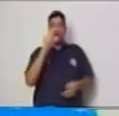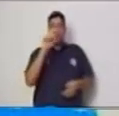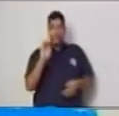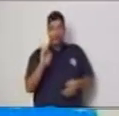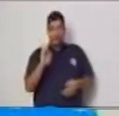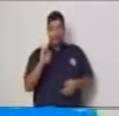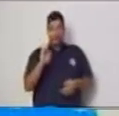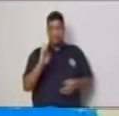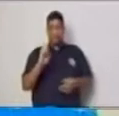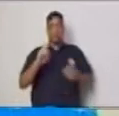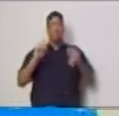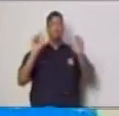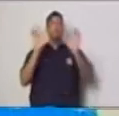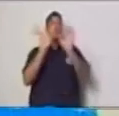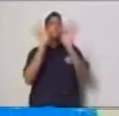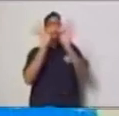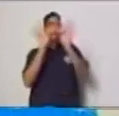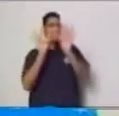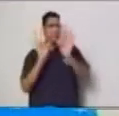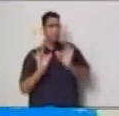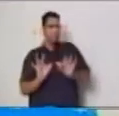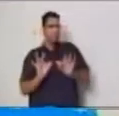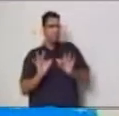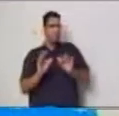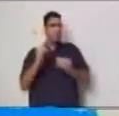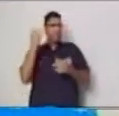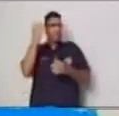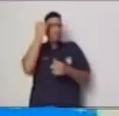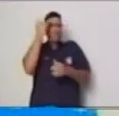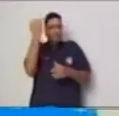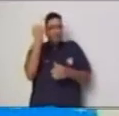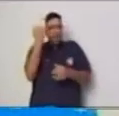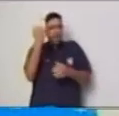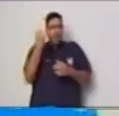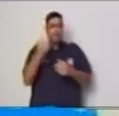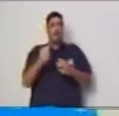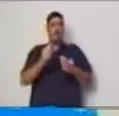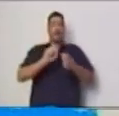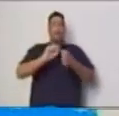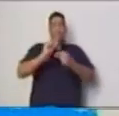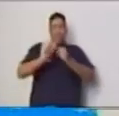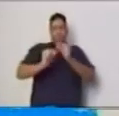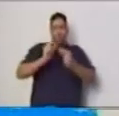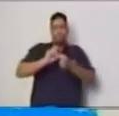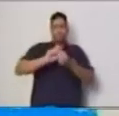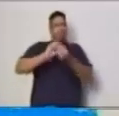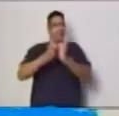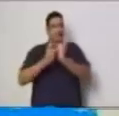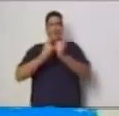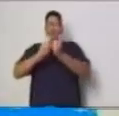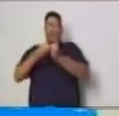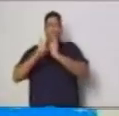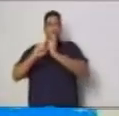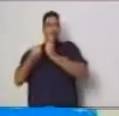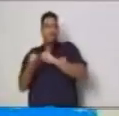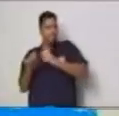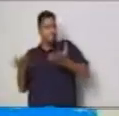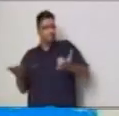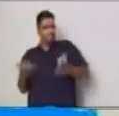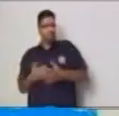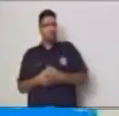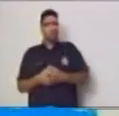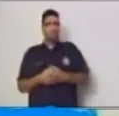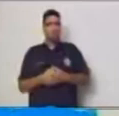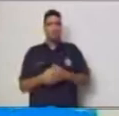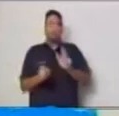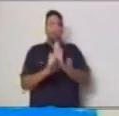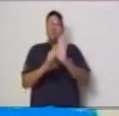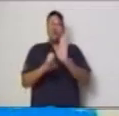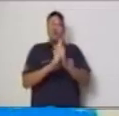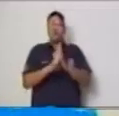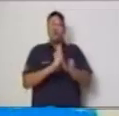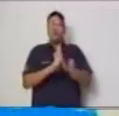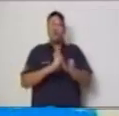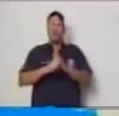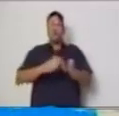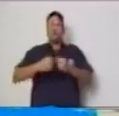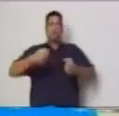cambiando o que varía. Ejemplos de variables. La velocidad,